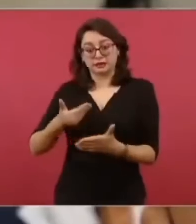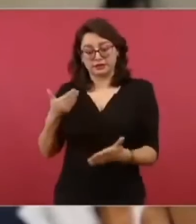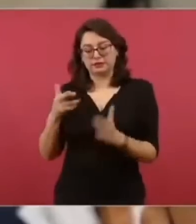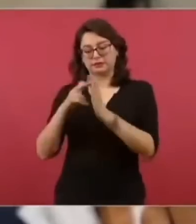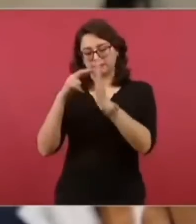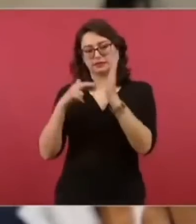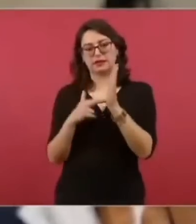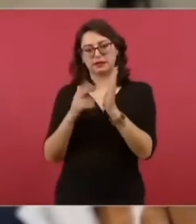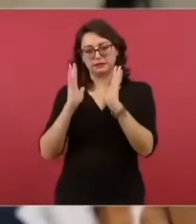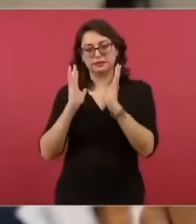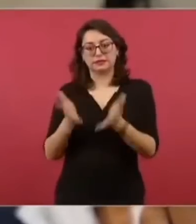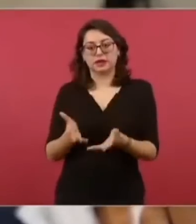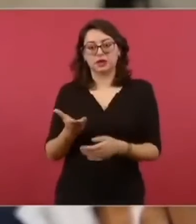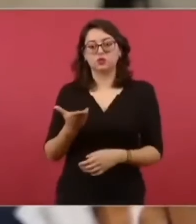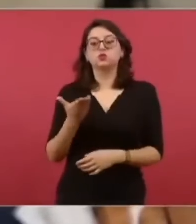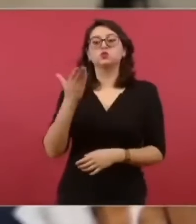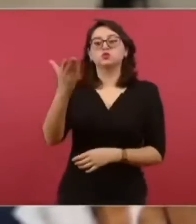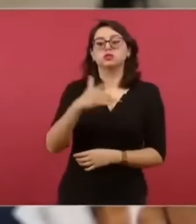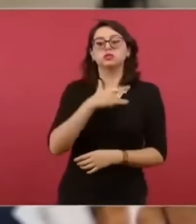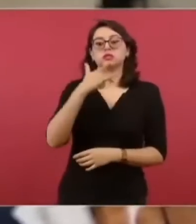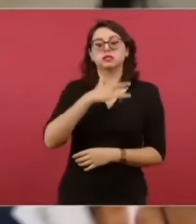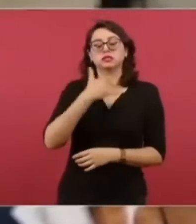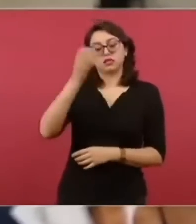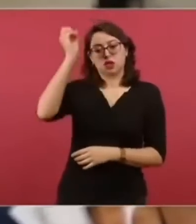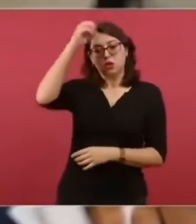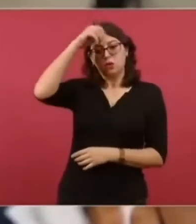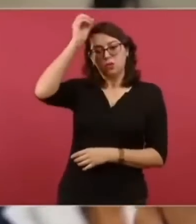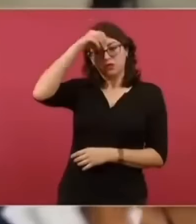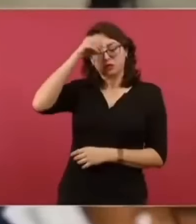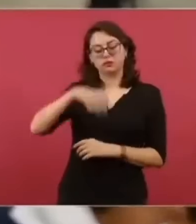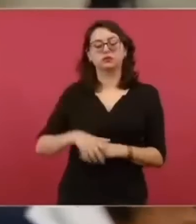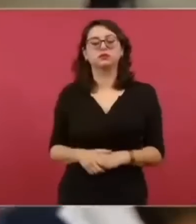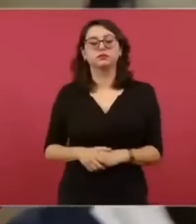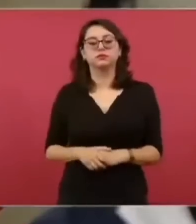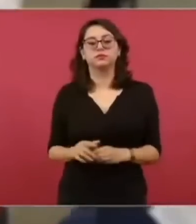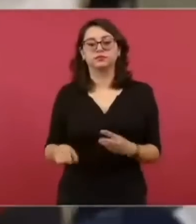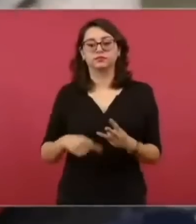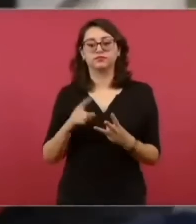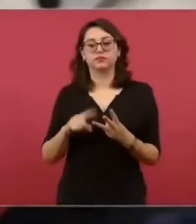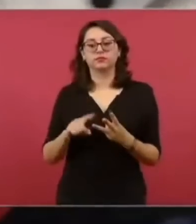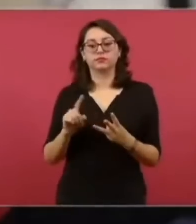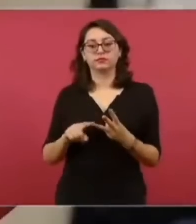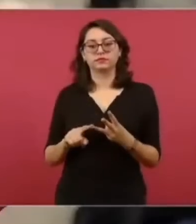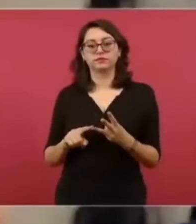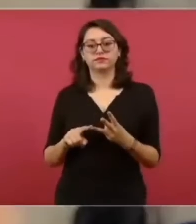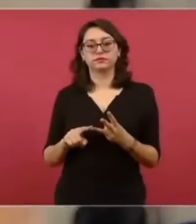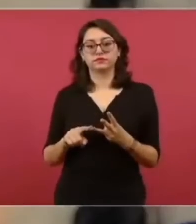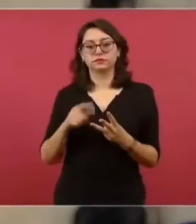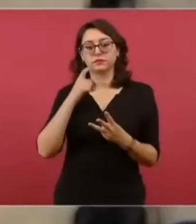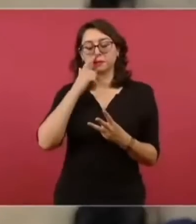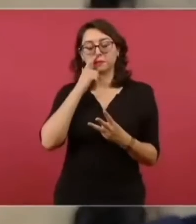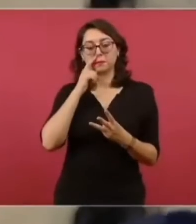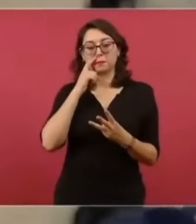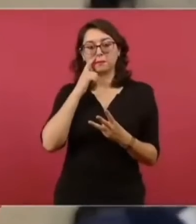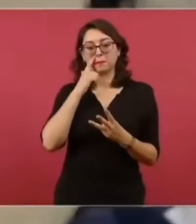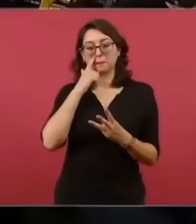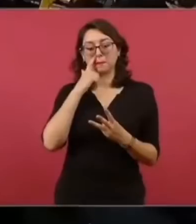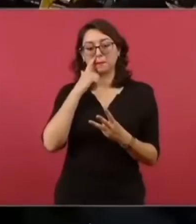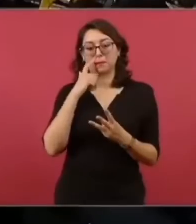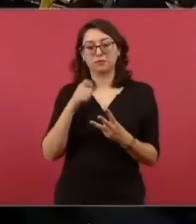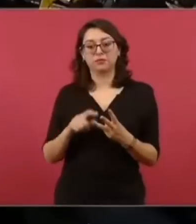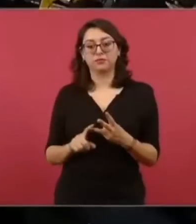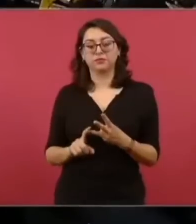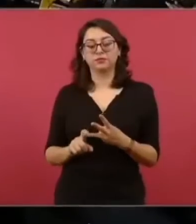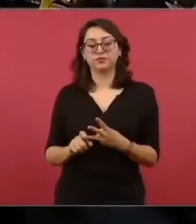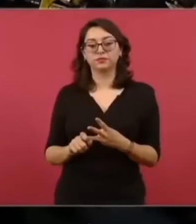Y cuál sería su opinión también, sobre todo, en lo que tiene que ver con este acuerdo de que habrá una lista de medios a